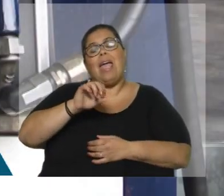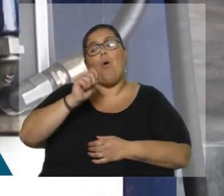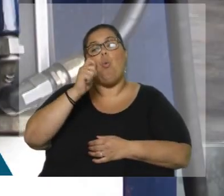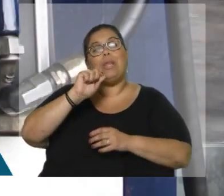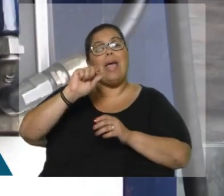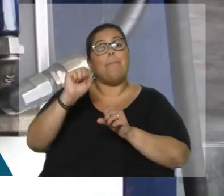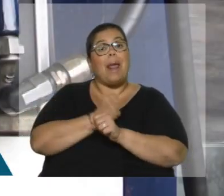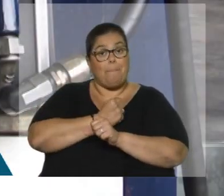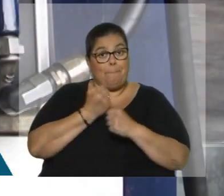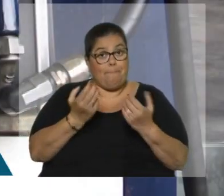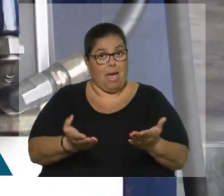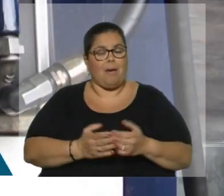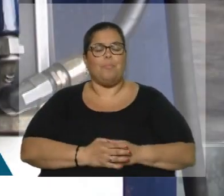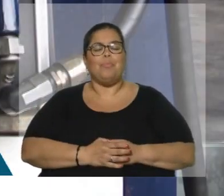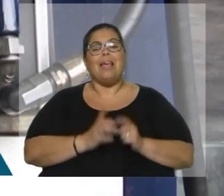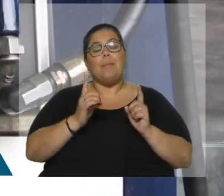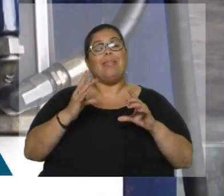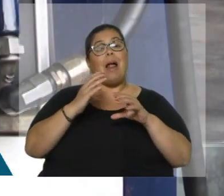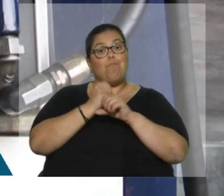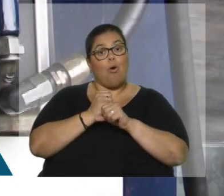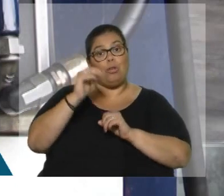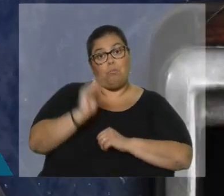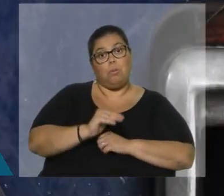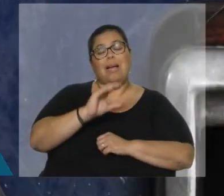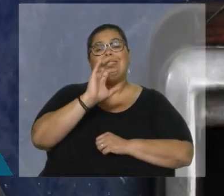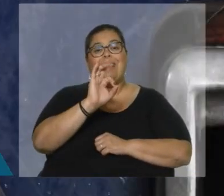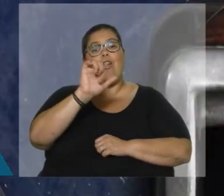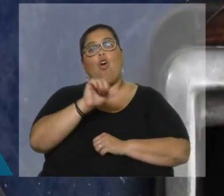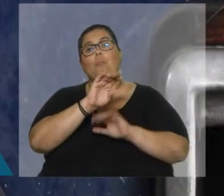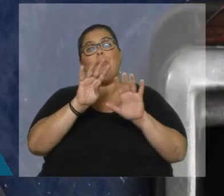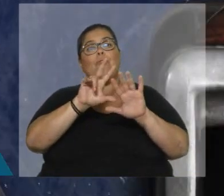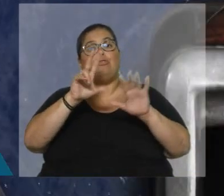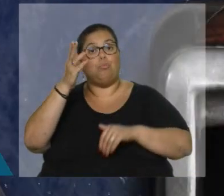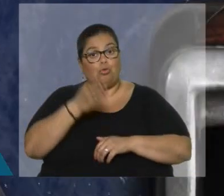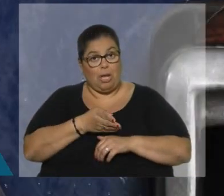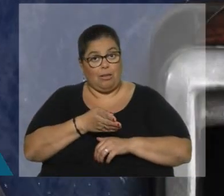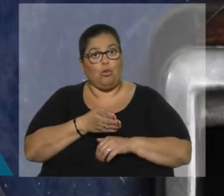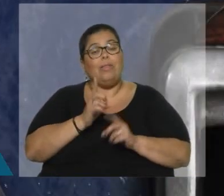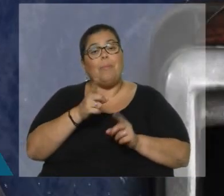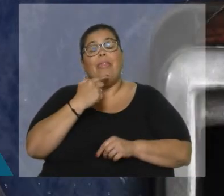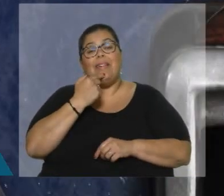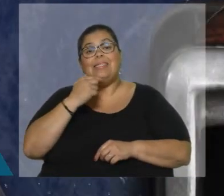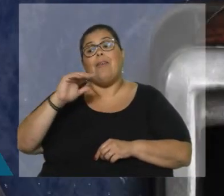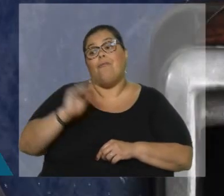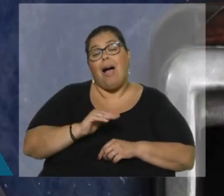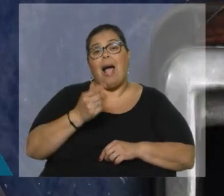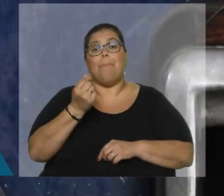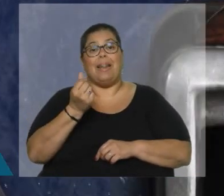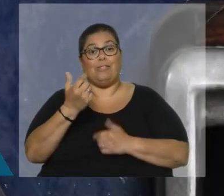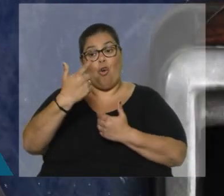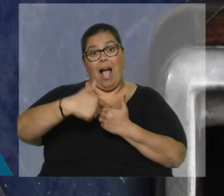rubro transporte, la caída fue de 0,98%, y se destaca la baja de los precios del gasoil, de menos 3